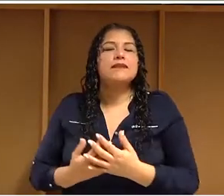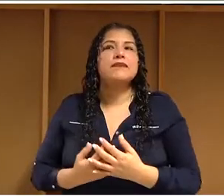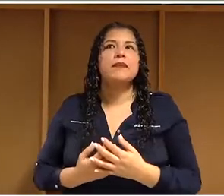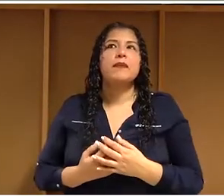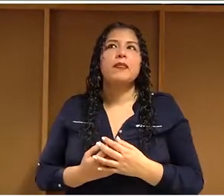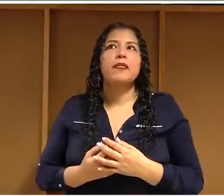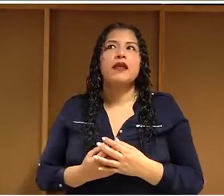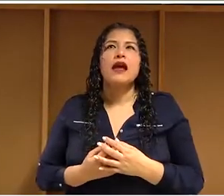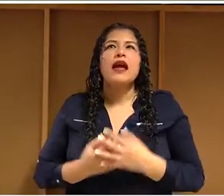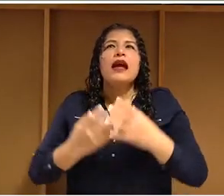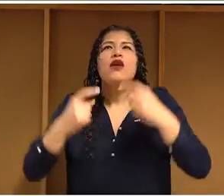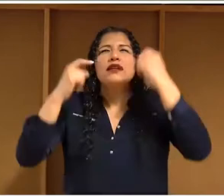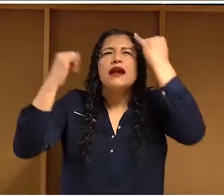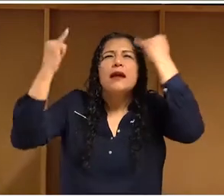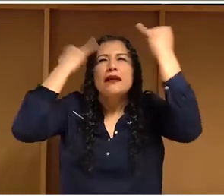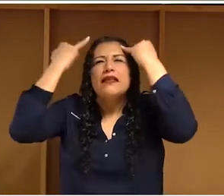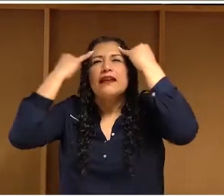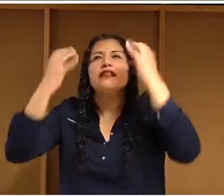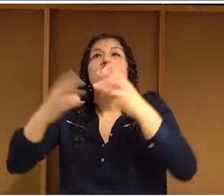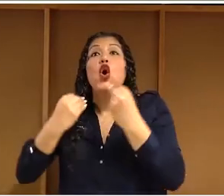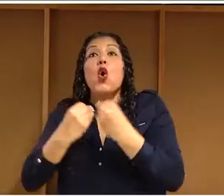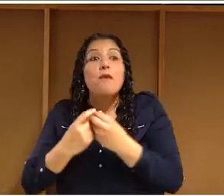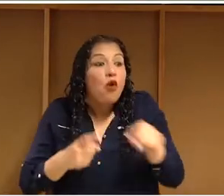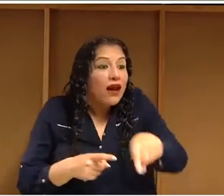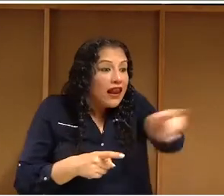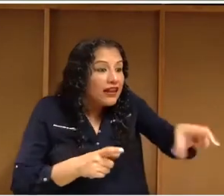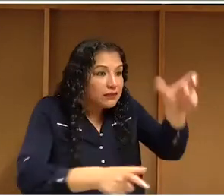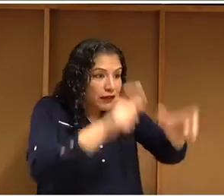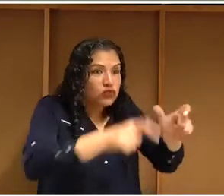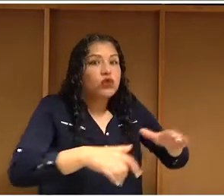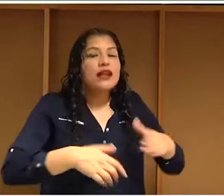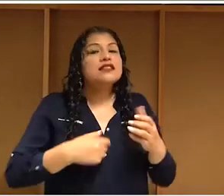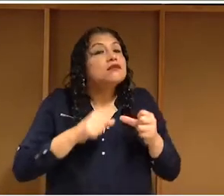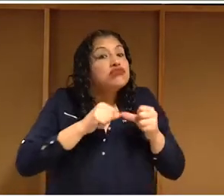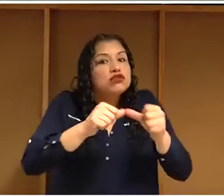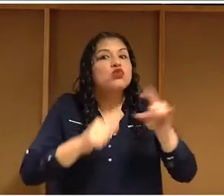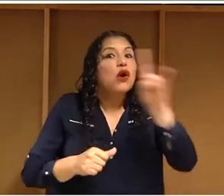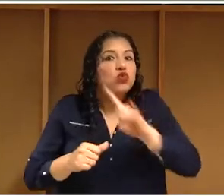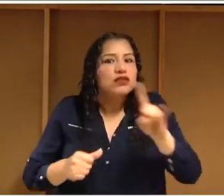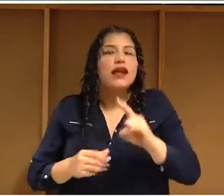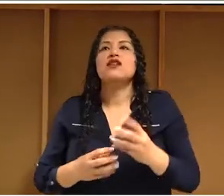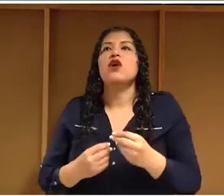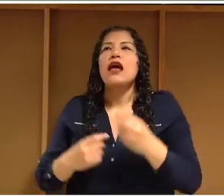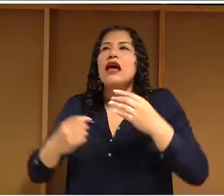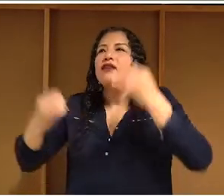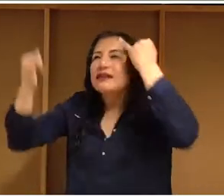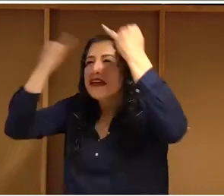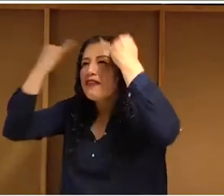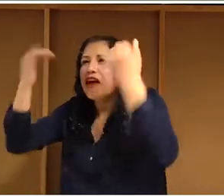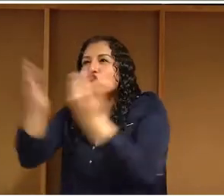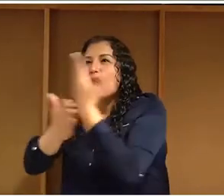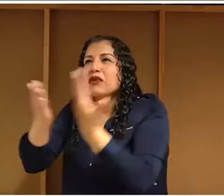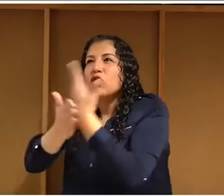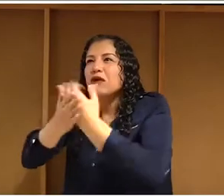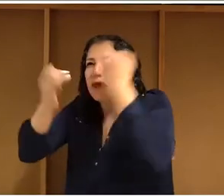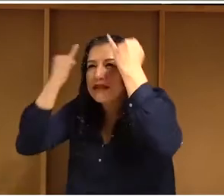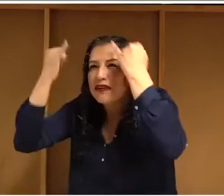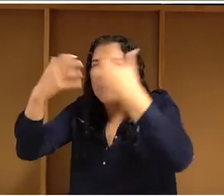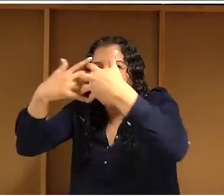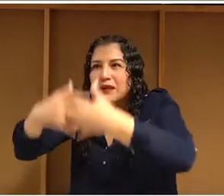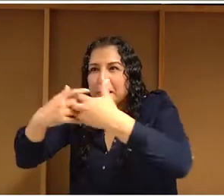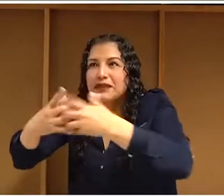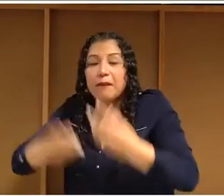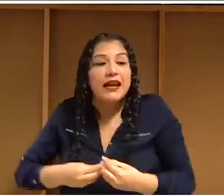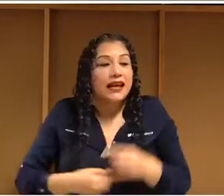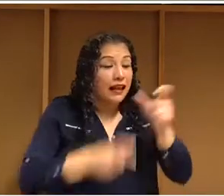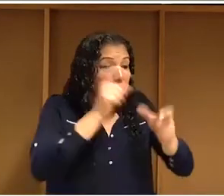que motiva al usuario, que puede ser la privacidad, que puede ser el uso gratuito de ciertas cosas, la conveniencia, el